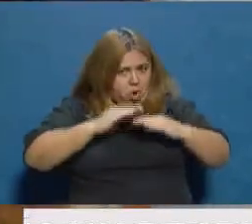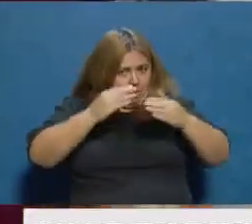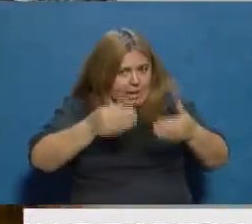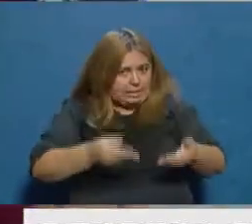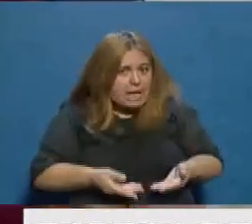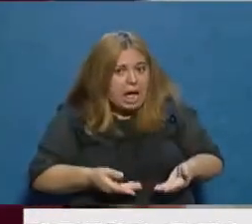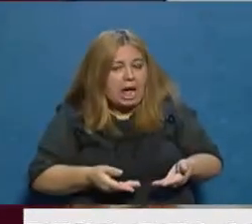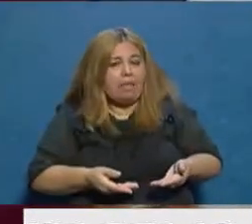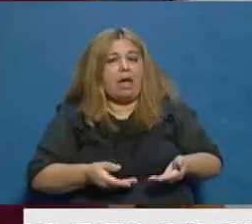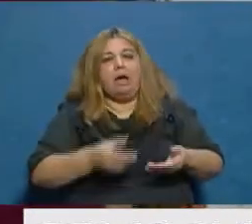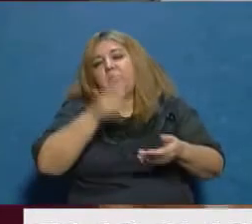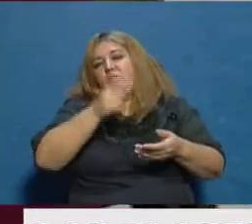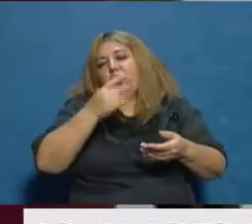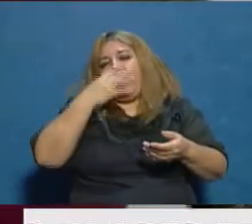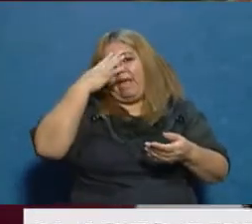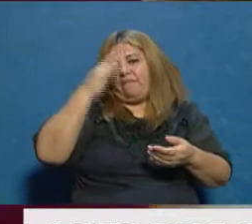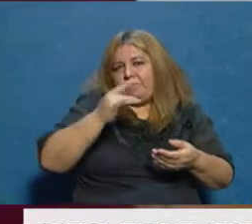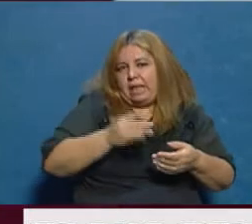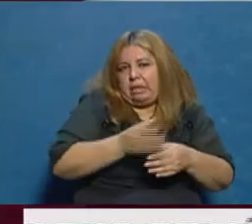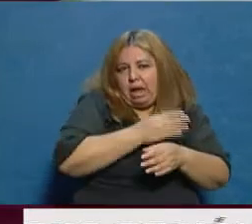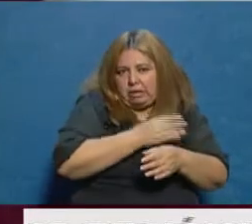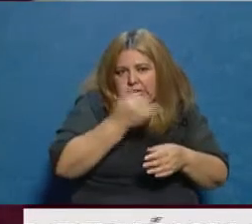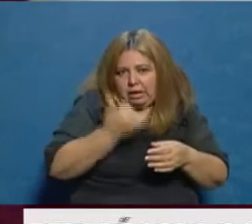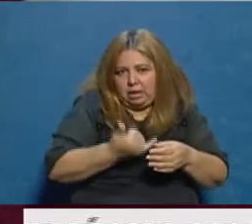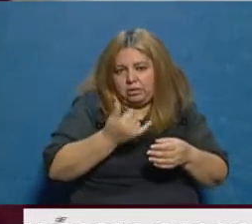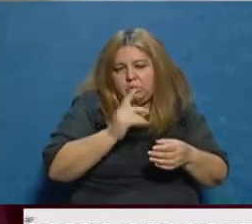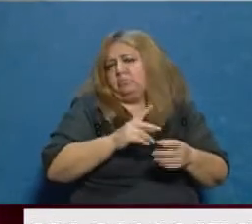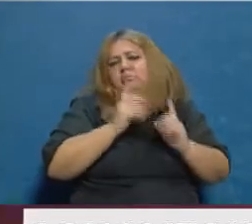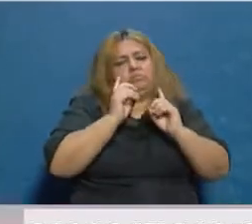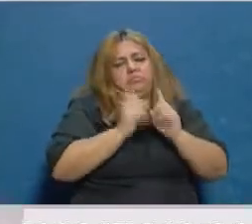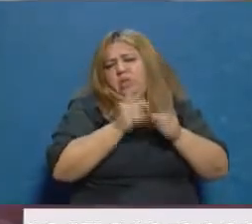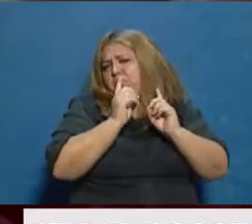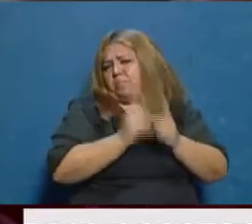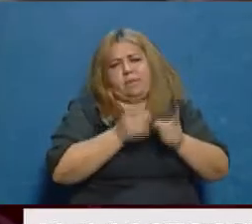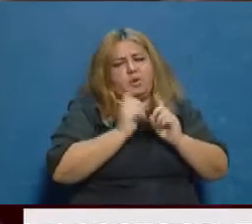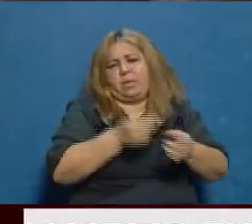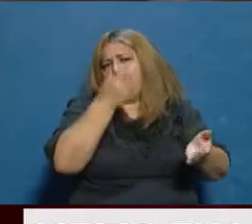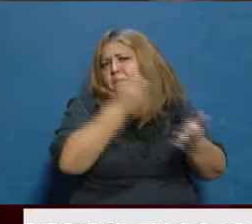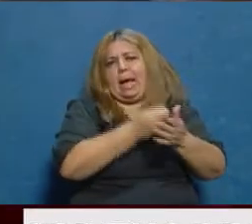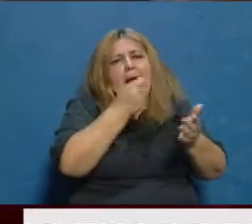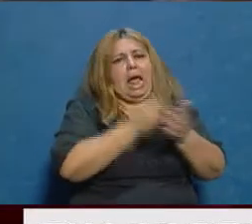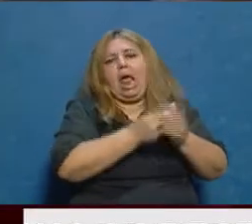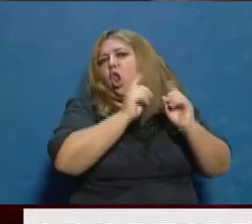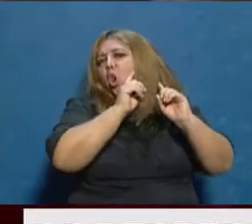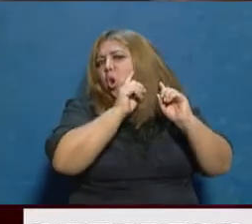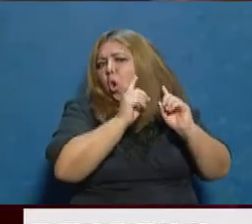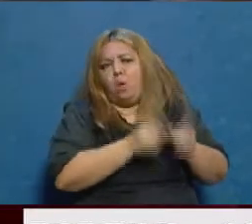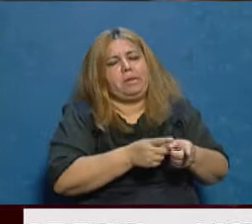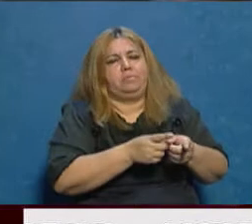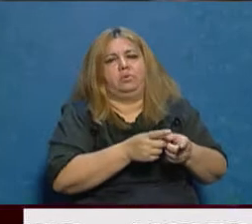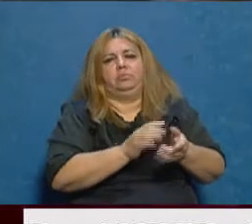y personas de riesgo con enfermedades preexistentes. Eso sigue exactamente lo mismo. Nosotros hemos firmado